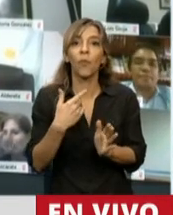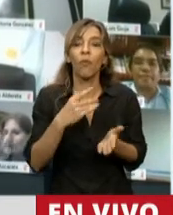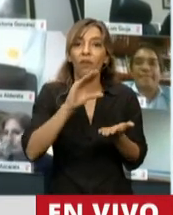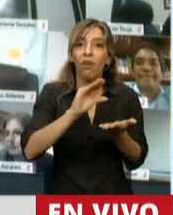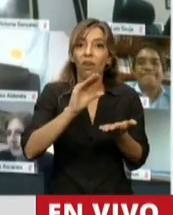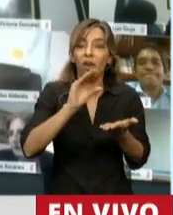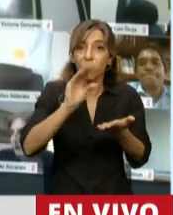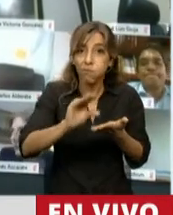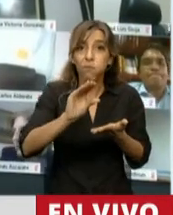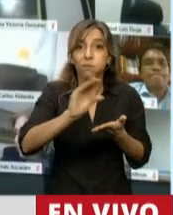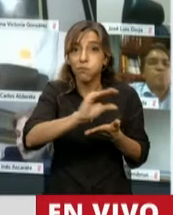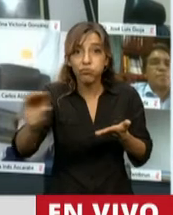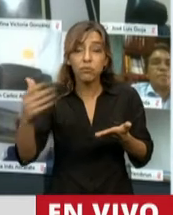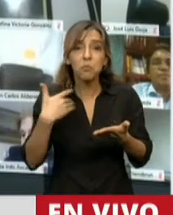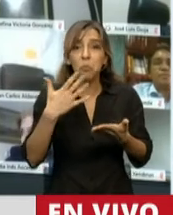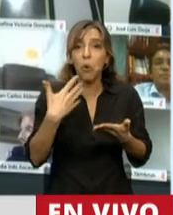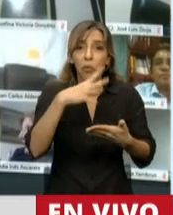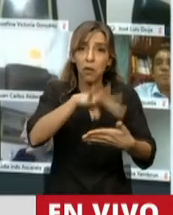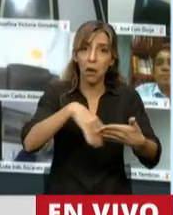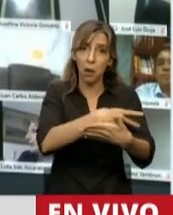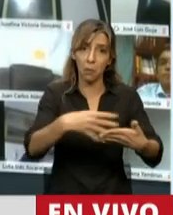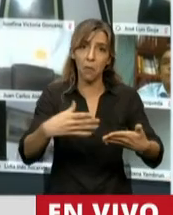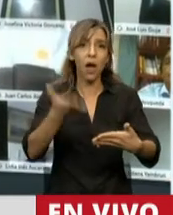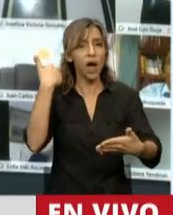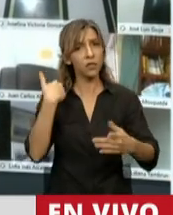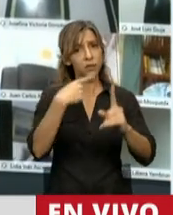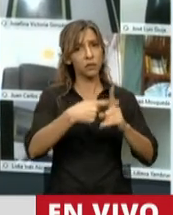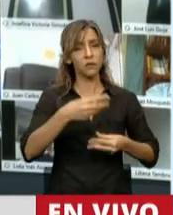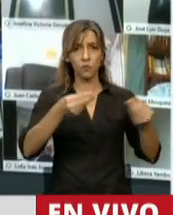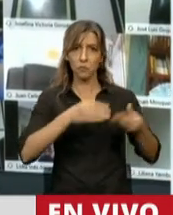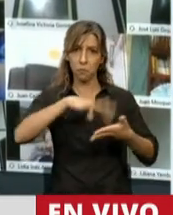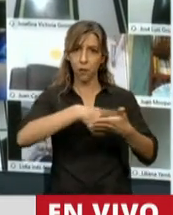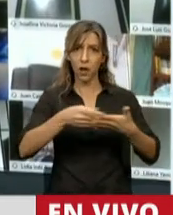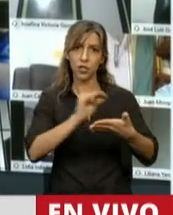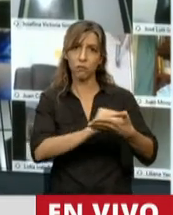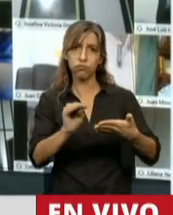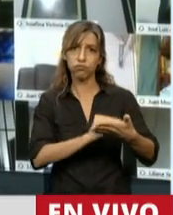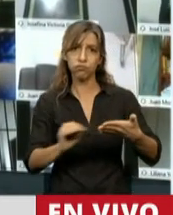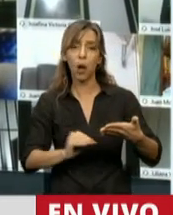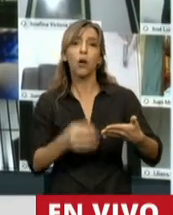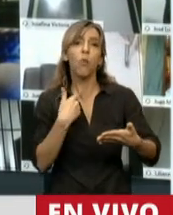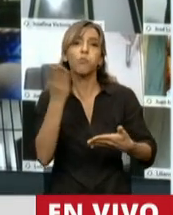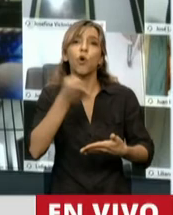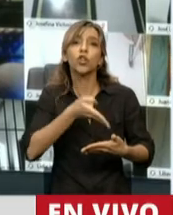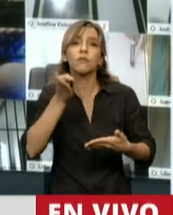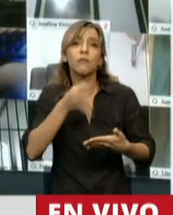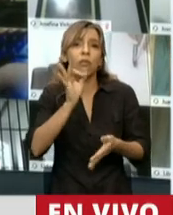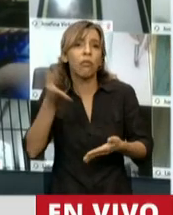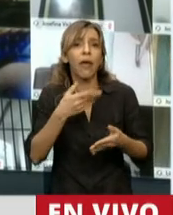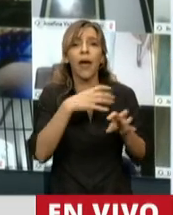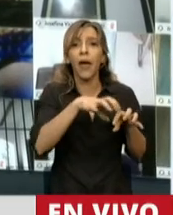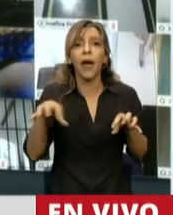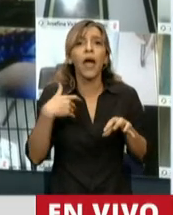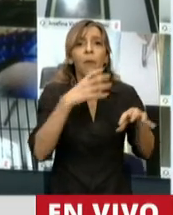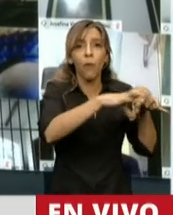planilla anexa, como hemos trabajado en otros proyectos de presupuesto, y se pone en porcentaje con la cantidad que le corresponde a cada universidad. Por ejemplo,